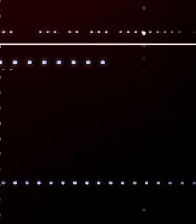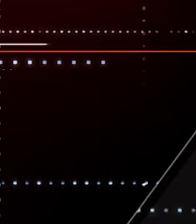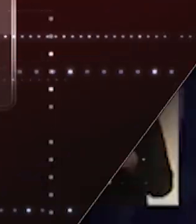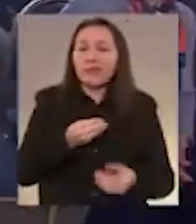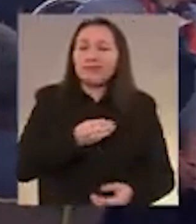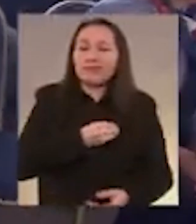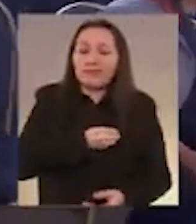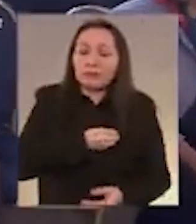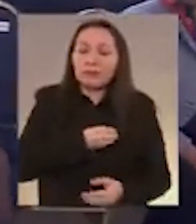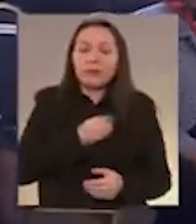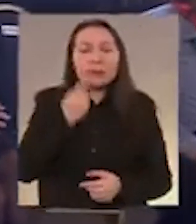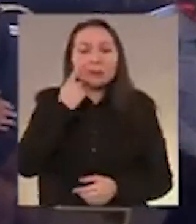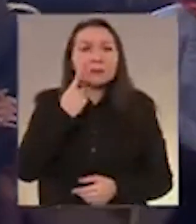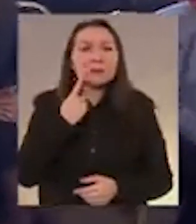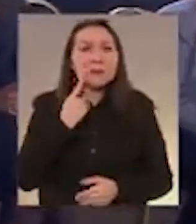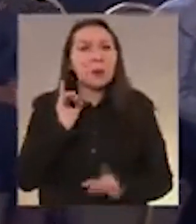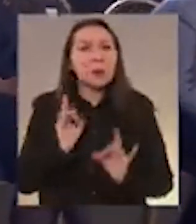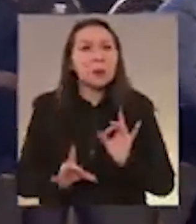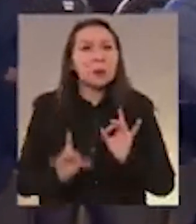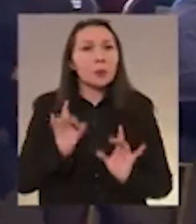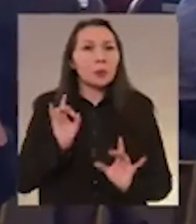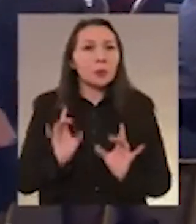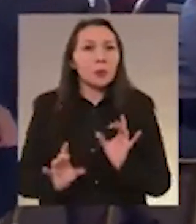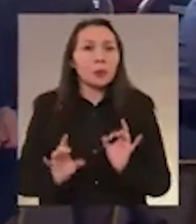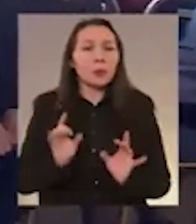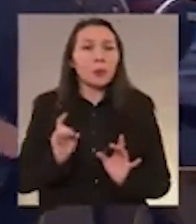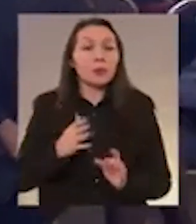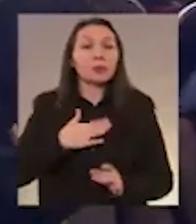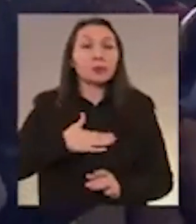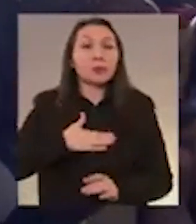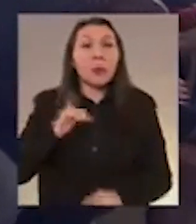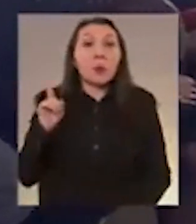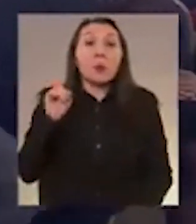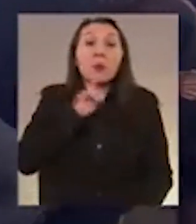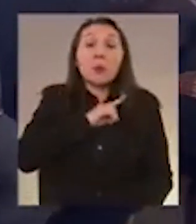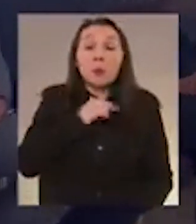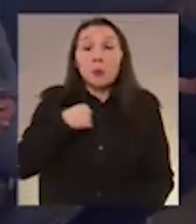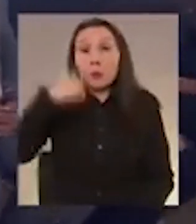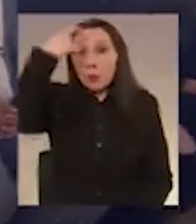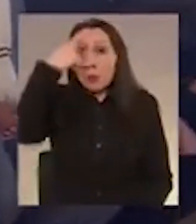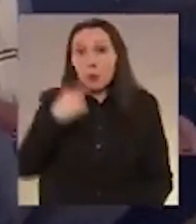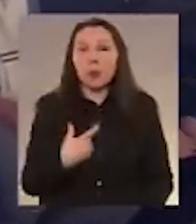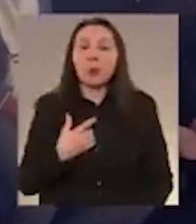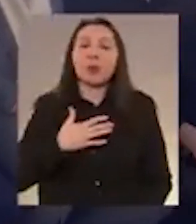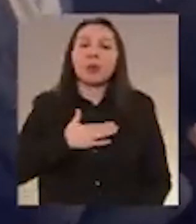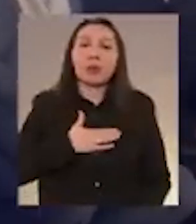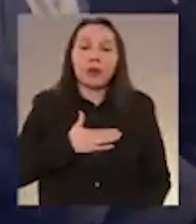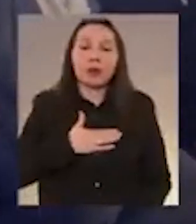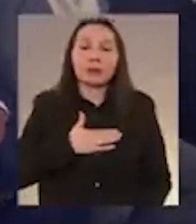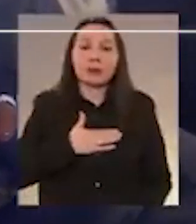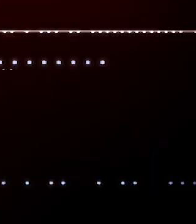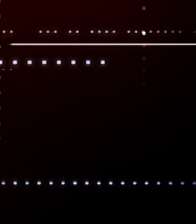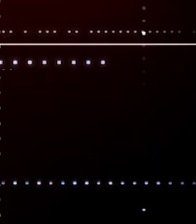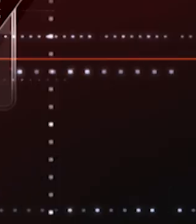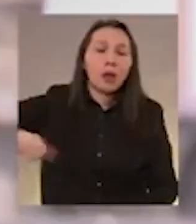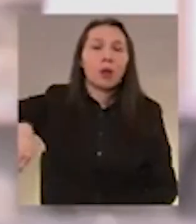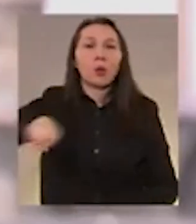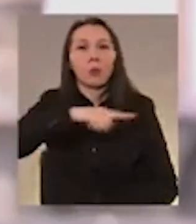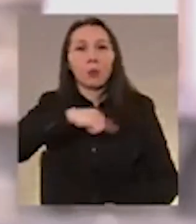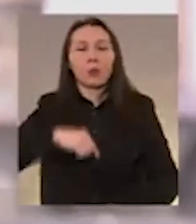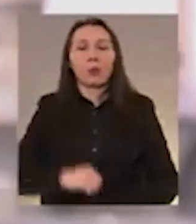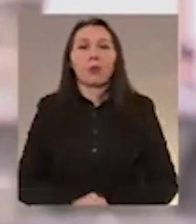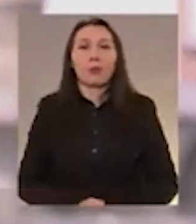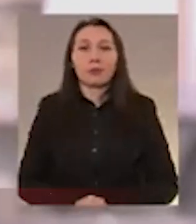día. Agradeció al presidente Andrés Manuel López Obrador porque México le abrió las puertas a chilenos para rehacer sus vidas, al igual que Cuba.